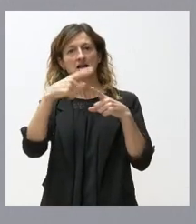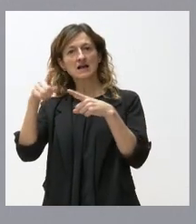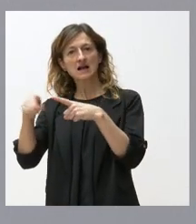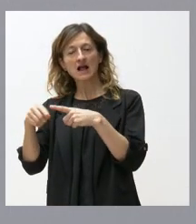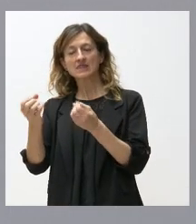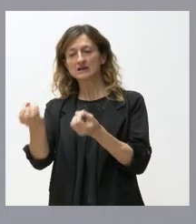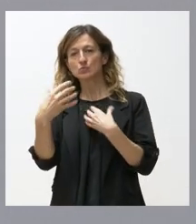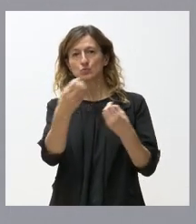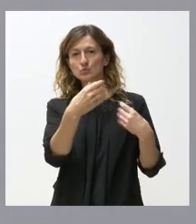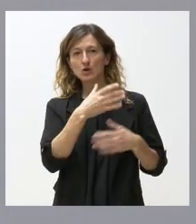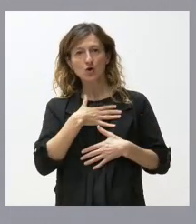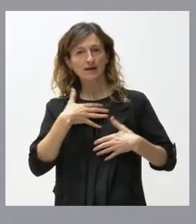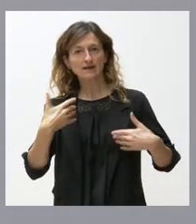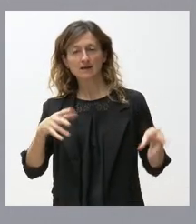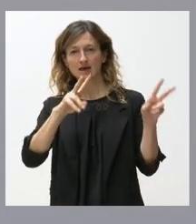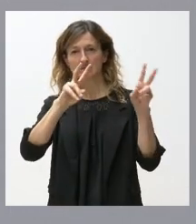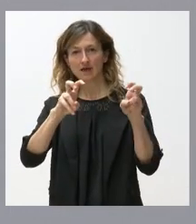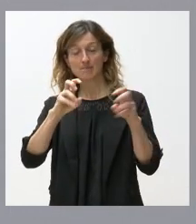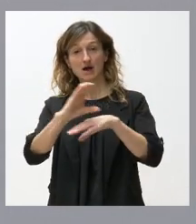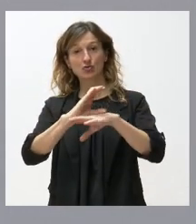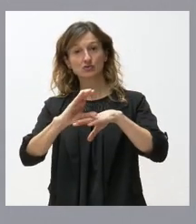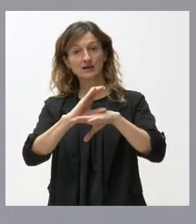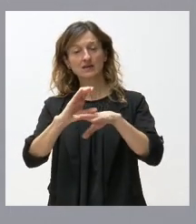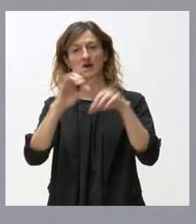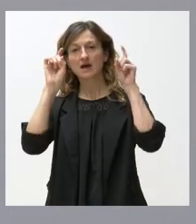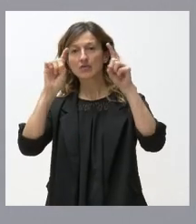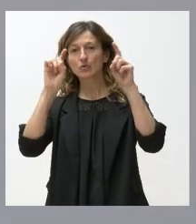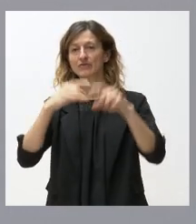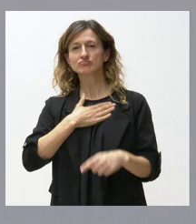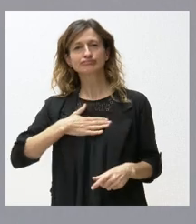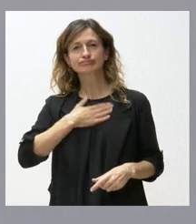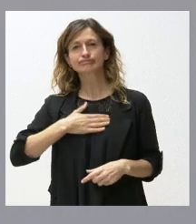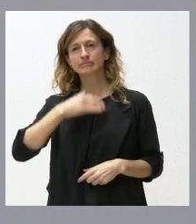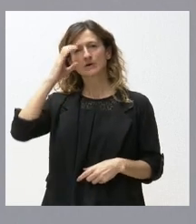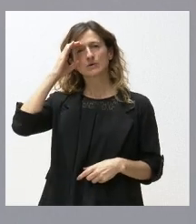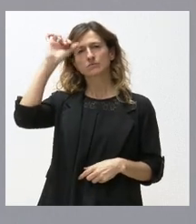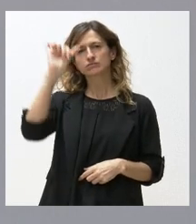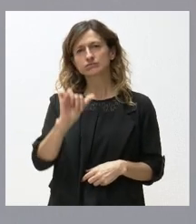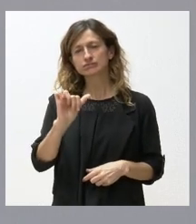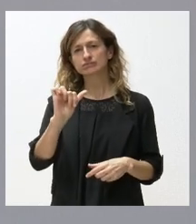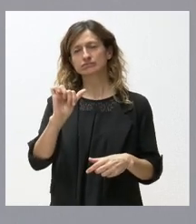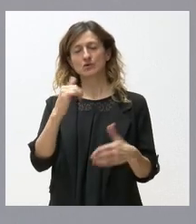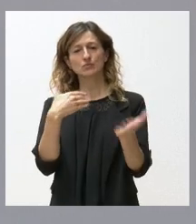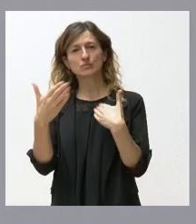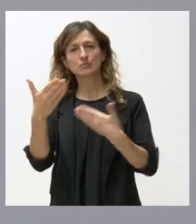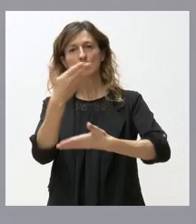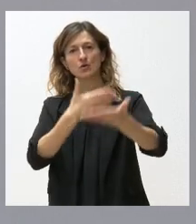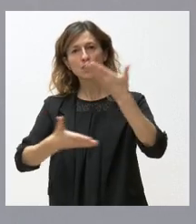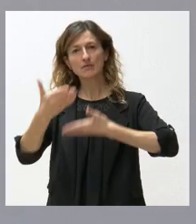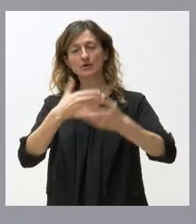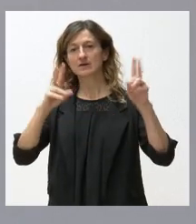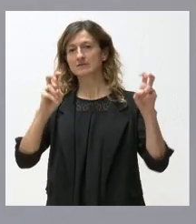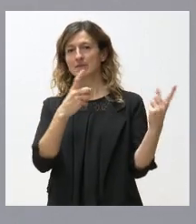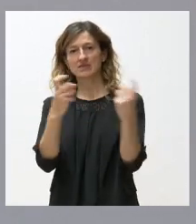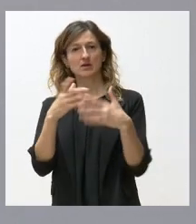transmitir sobre este aspecto la Consejería de Educación estará encantada de escucharle de recibir de colaborar con él en lo que sea necesario